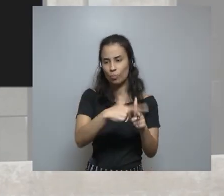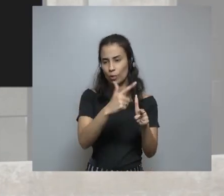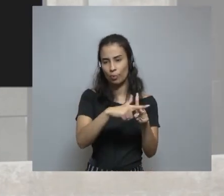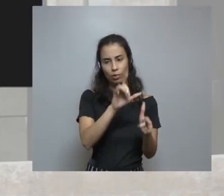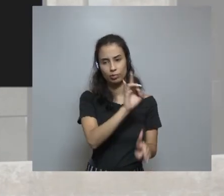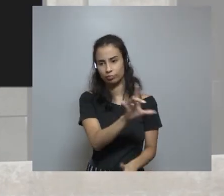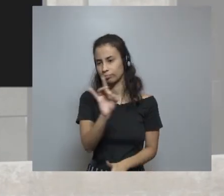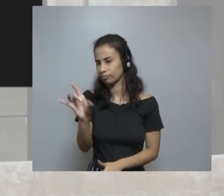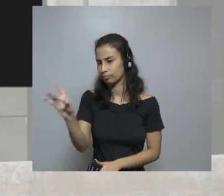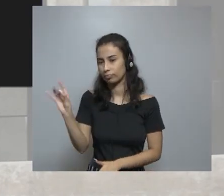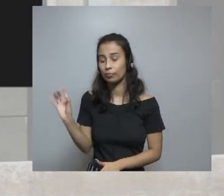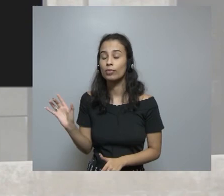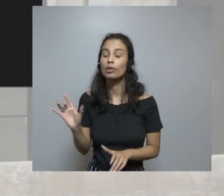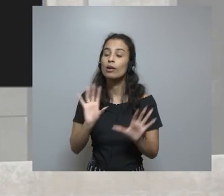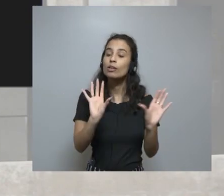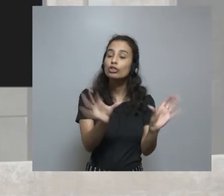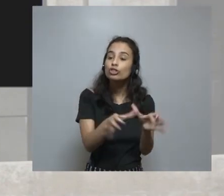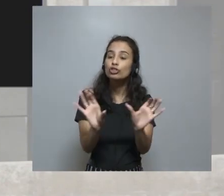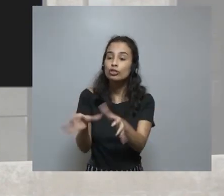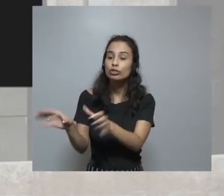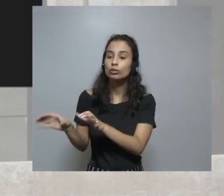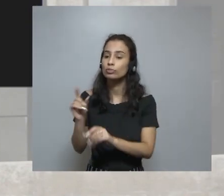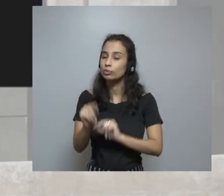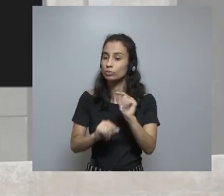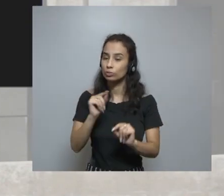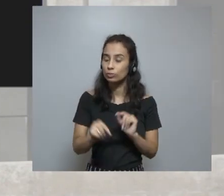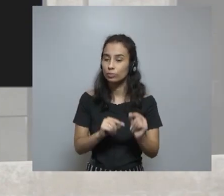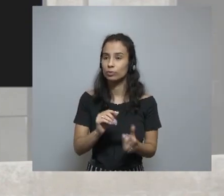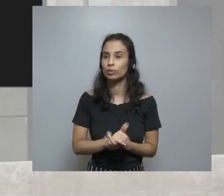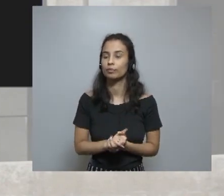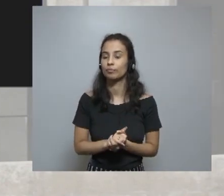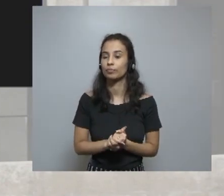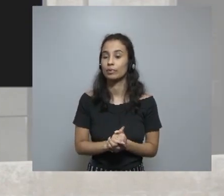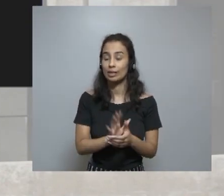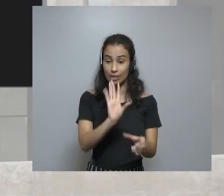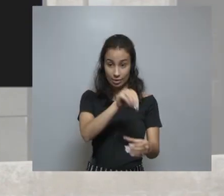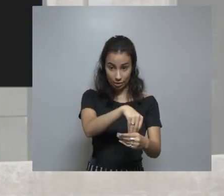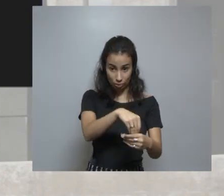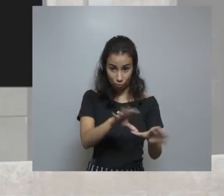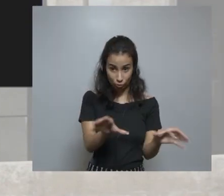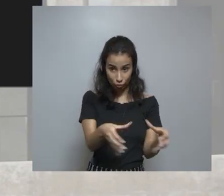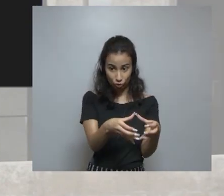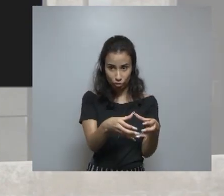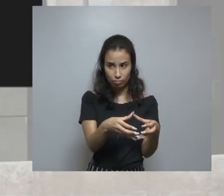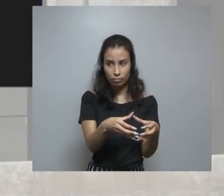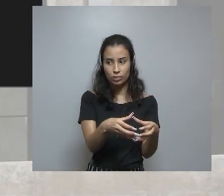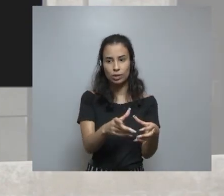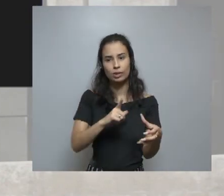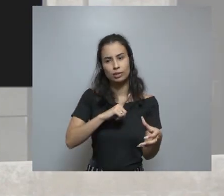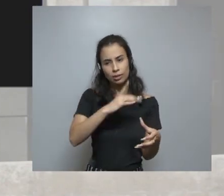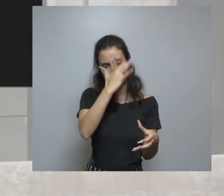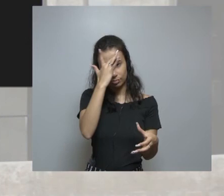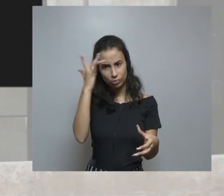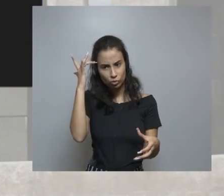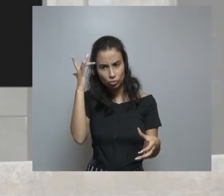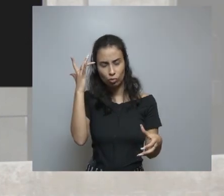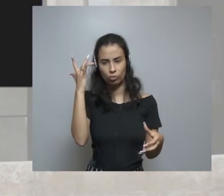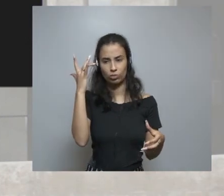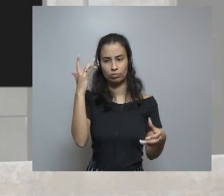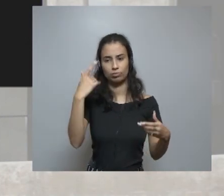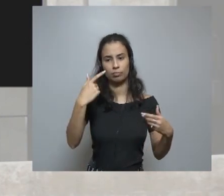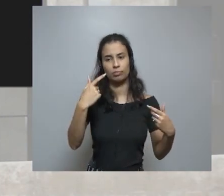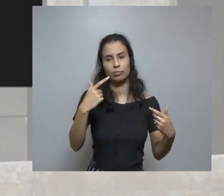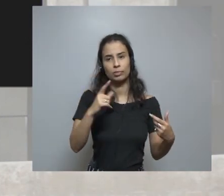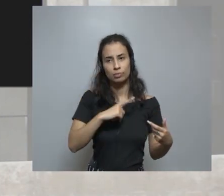¿Qué son estos equipos multidisciplinarios? Son equipos en los que hay las